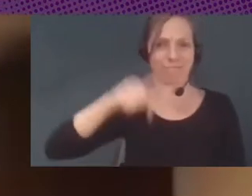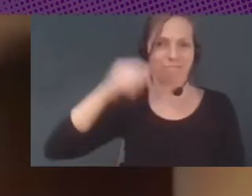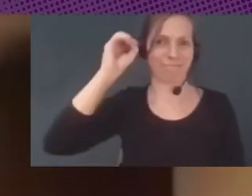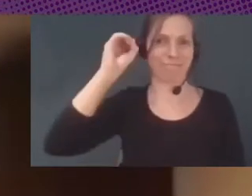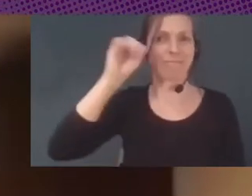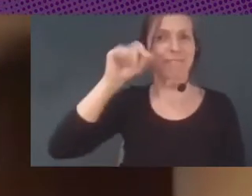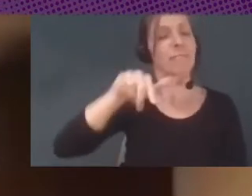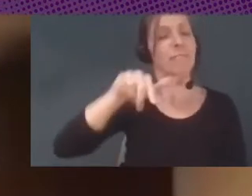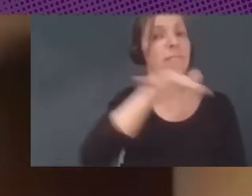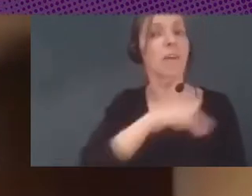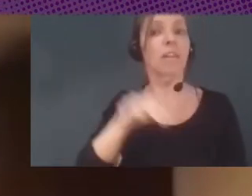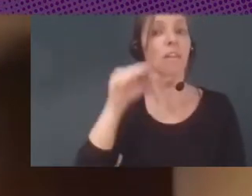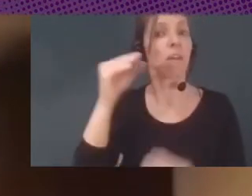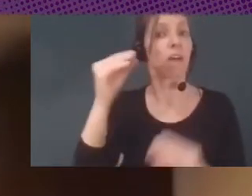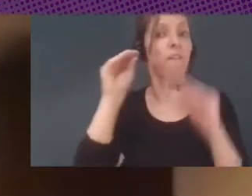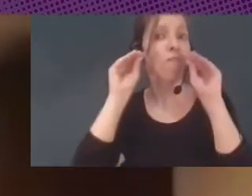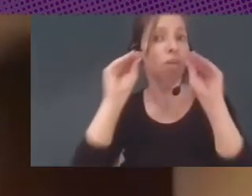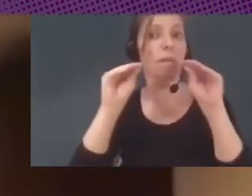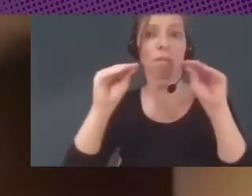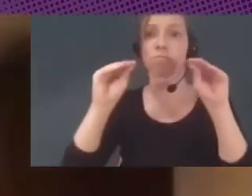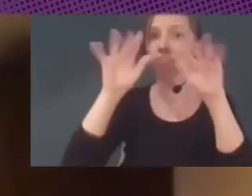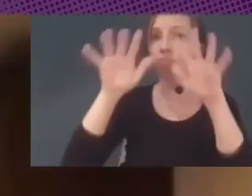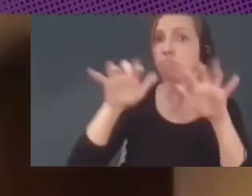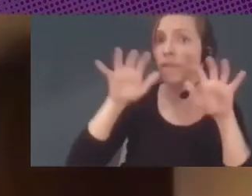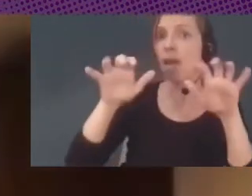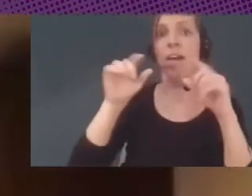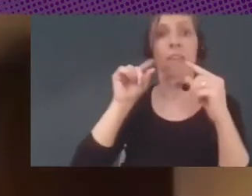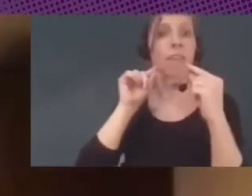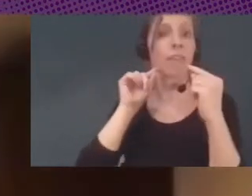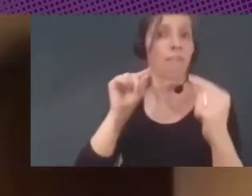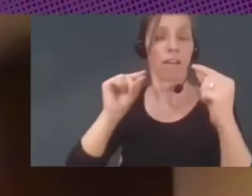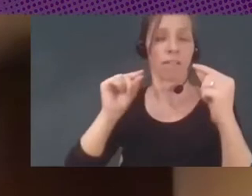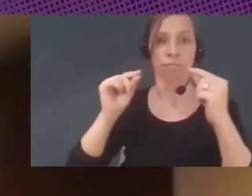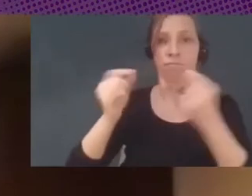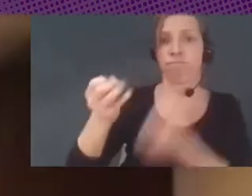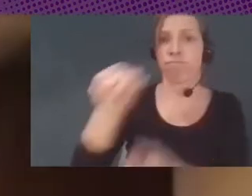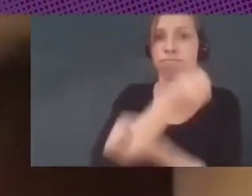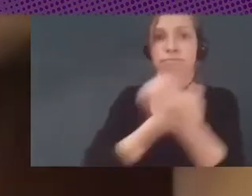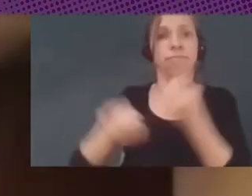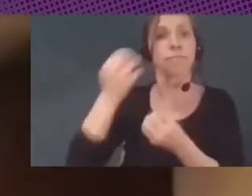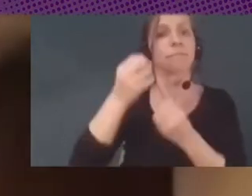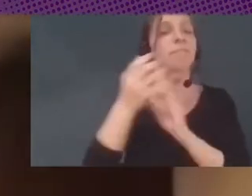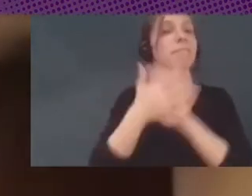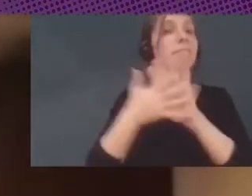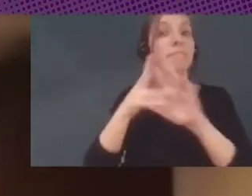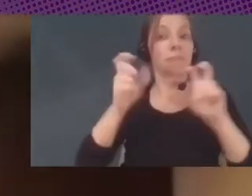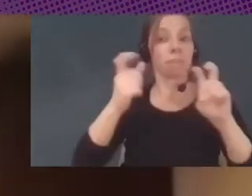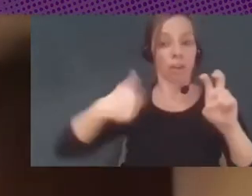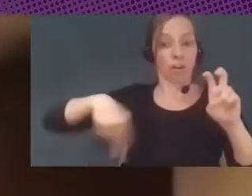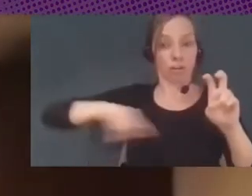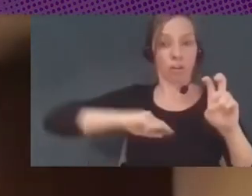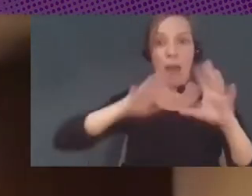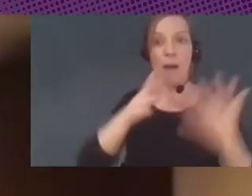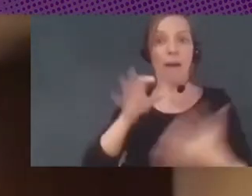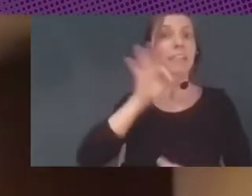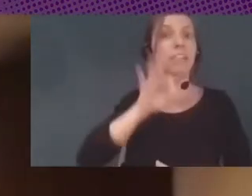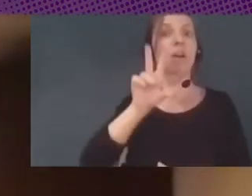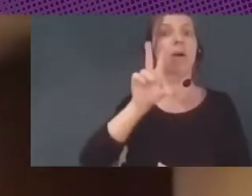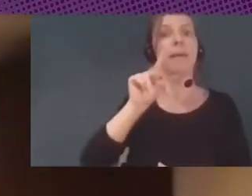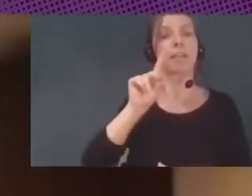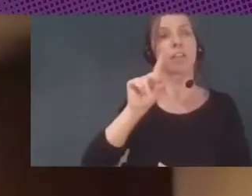formación, de aprendizaje, de debate, de discusión sobre la dinámica en la cual vivimos en el siglo XXI, una